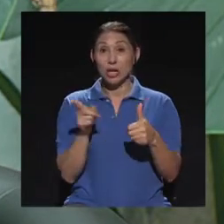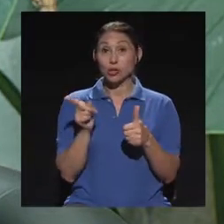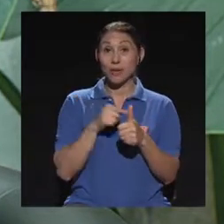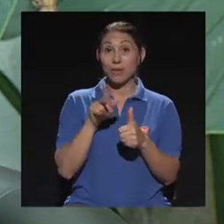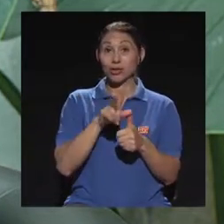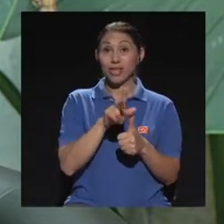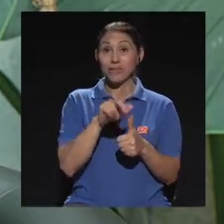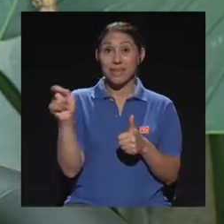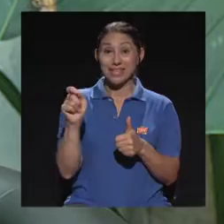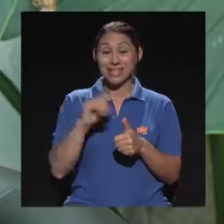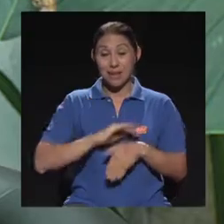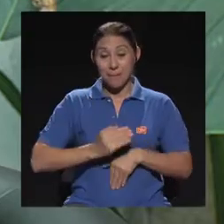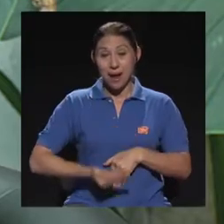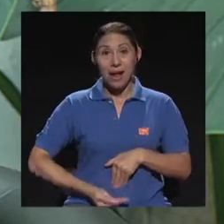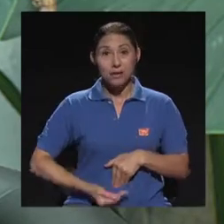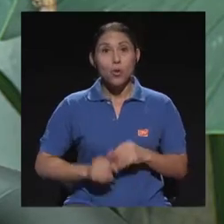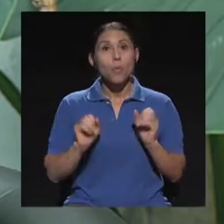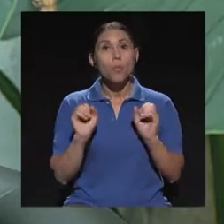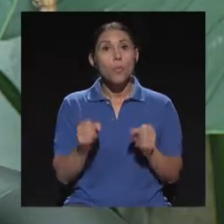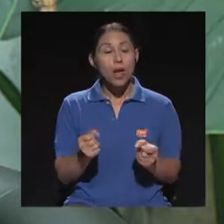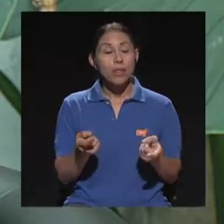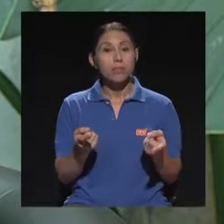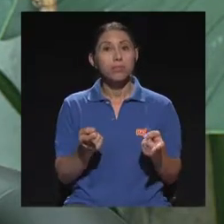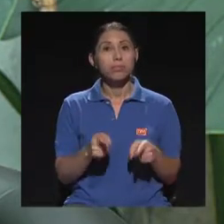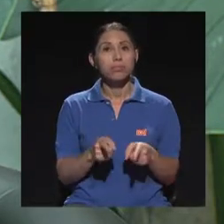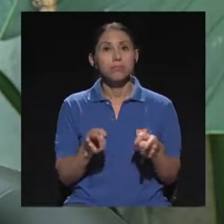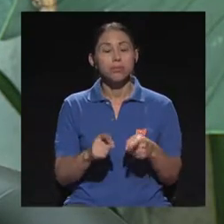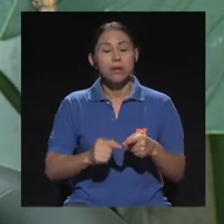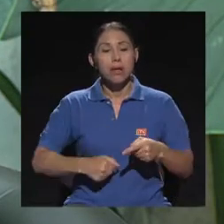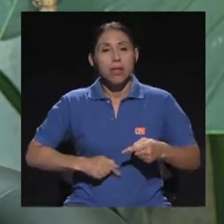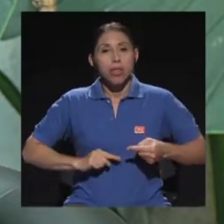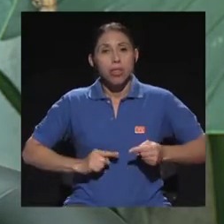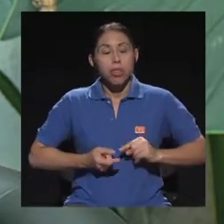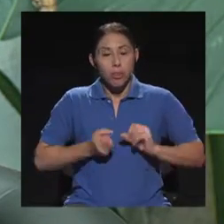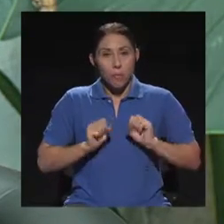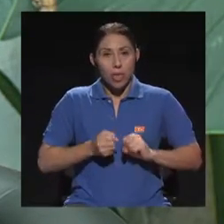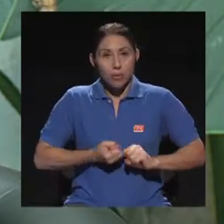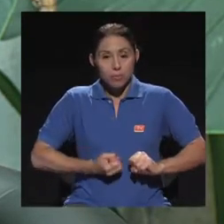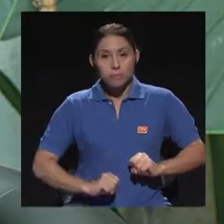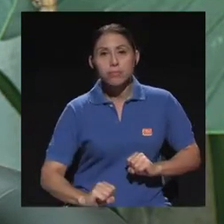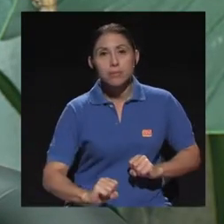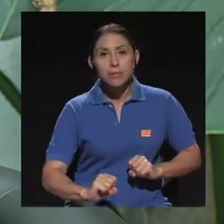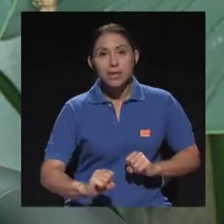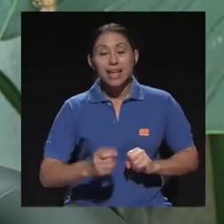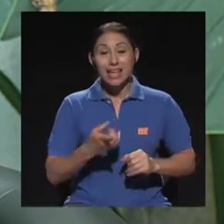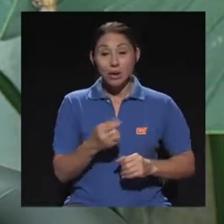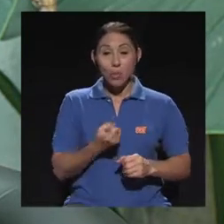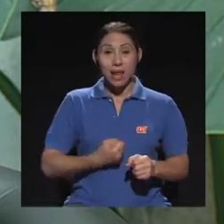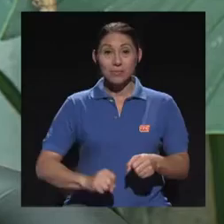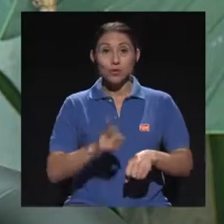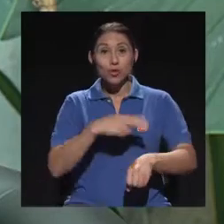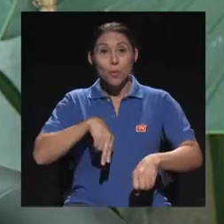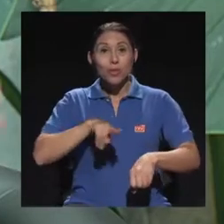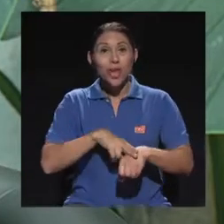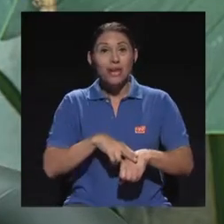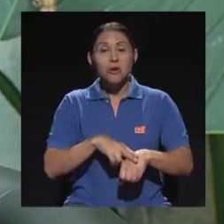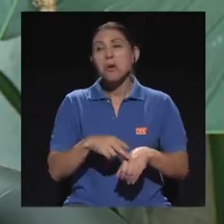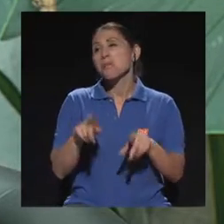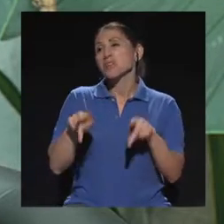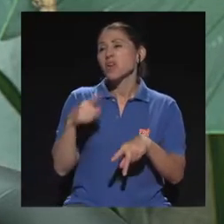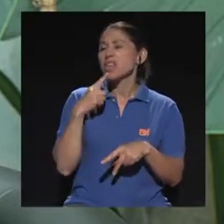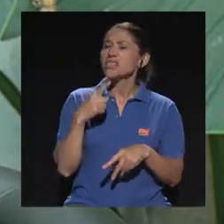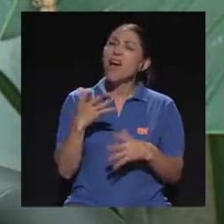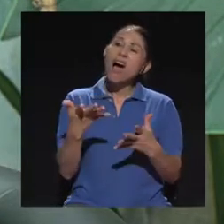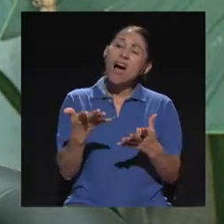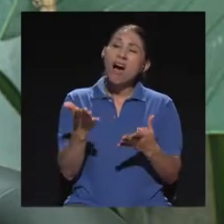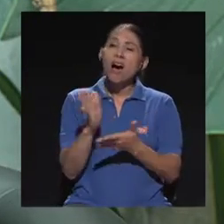oxitósicas. O sea, aumentan las contracciones del útero. Entonces, pueden causar abortos espontáneos. Y como el aborto espontáneo existe, entonces, de ahí sí es